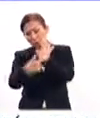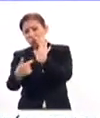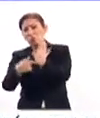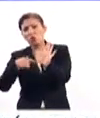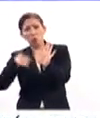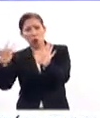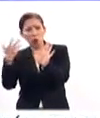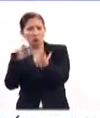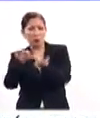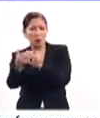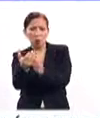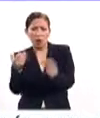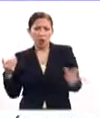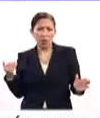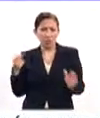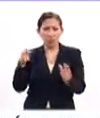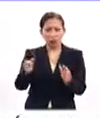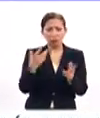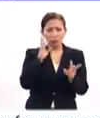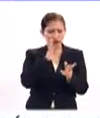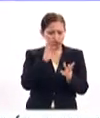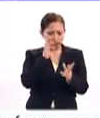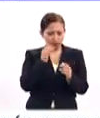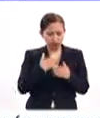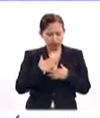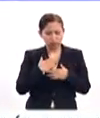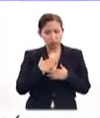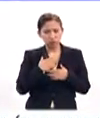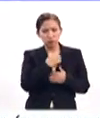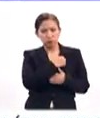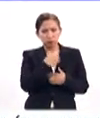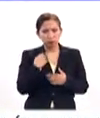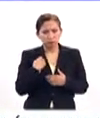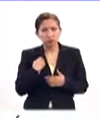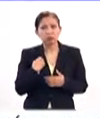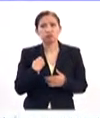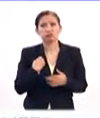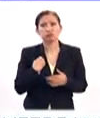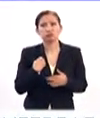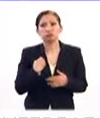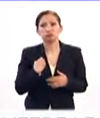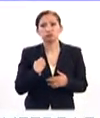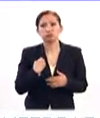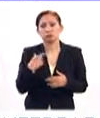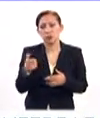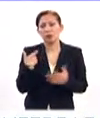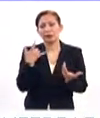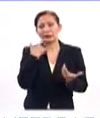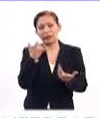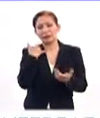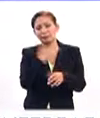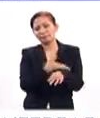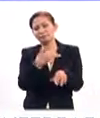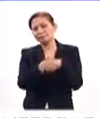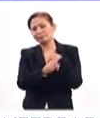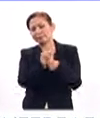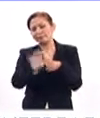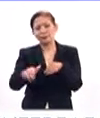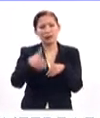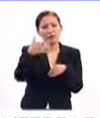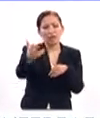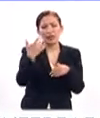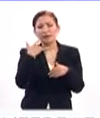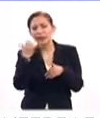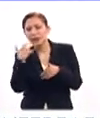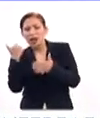evidencian ese compromiso que tengo con, pues, con intentar resolver problemas públicos,